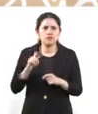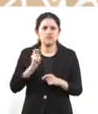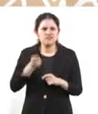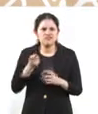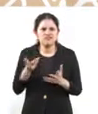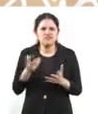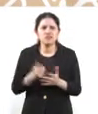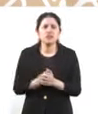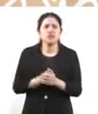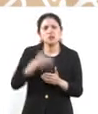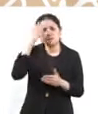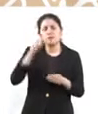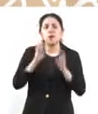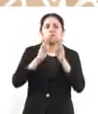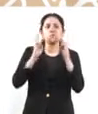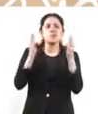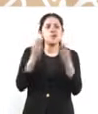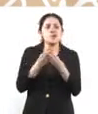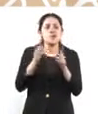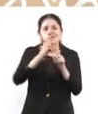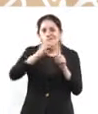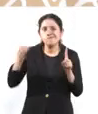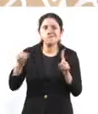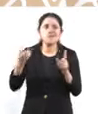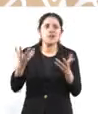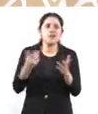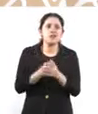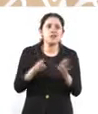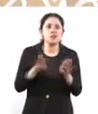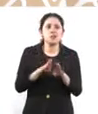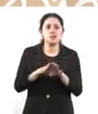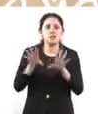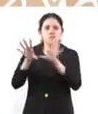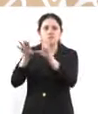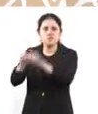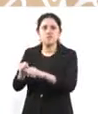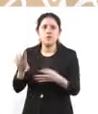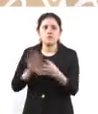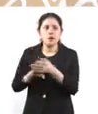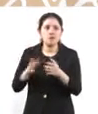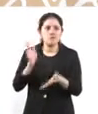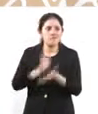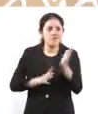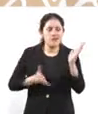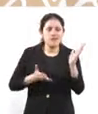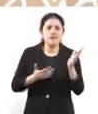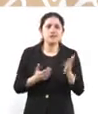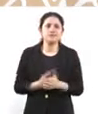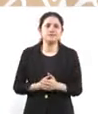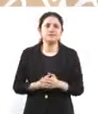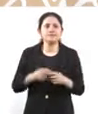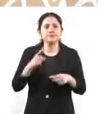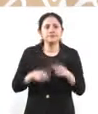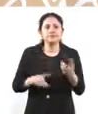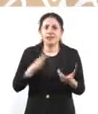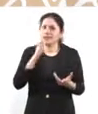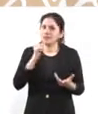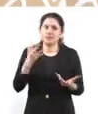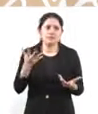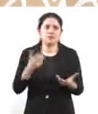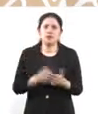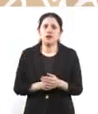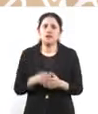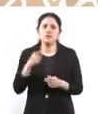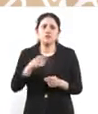organizada. Entonces, ¿cómo no va haber prisión oficiosa para los factureros? Cuando están defraudando no sólo al